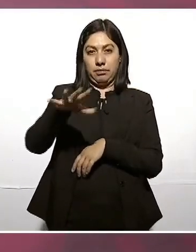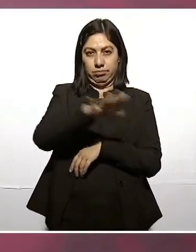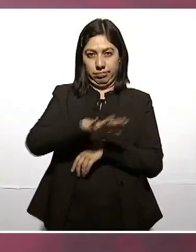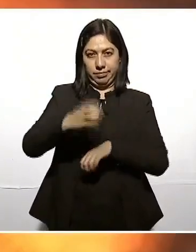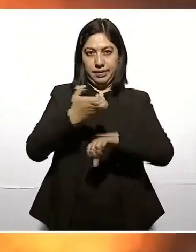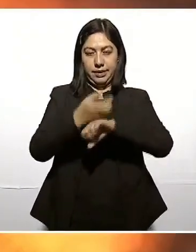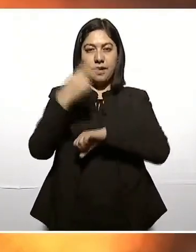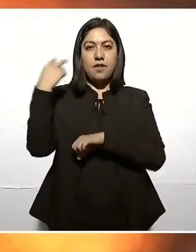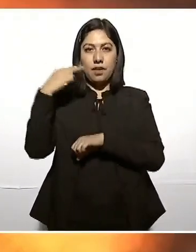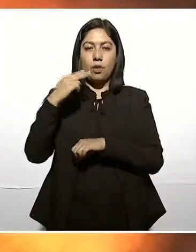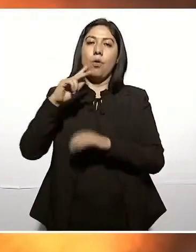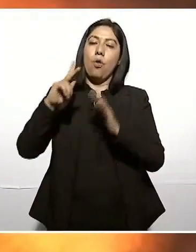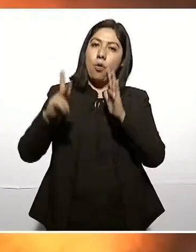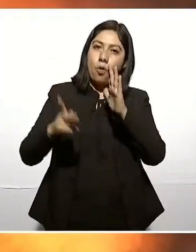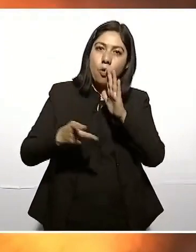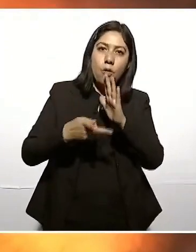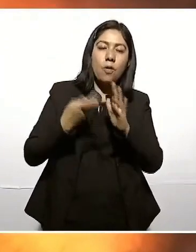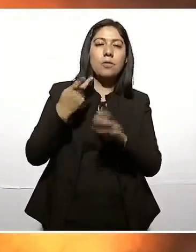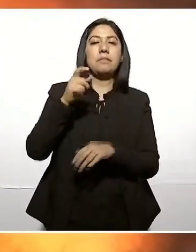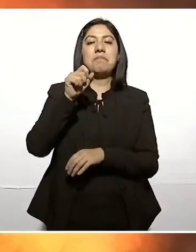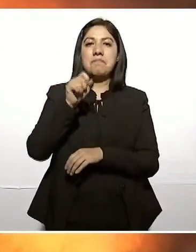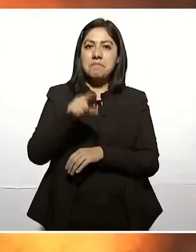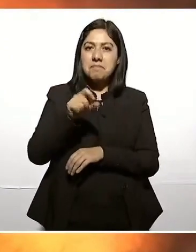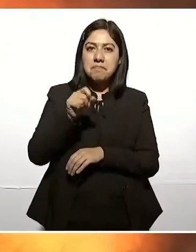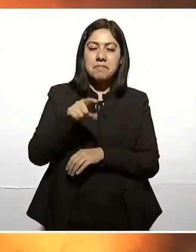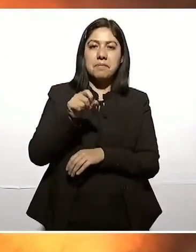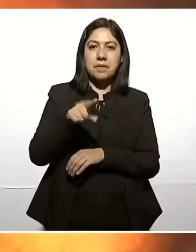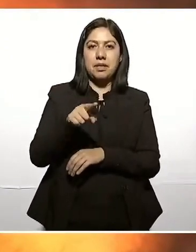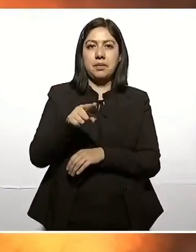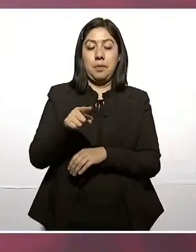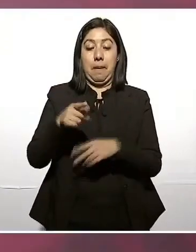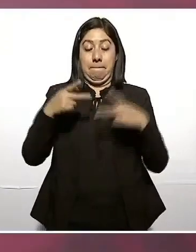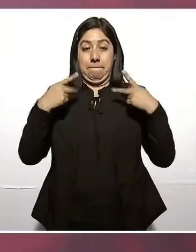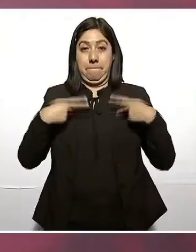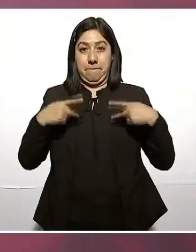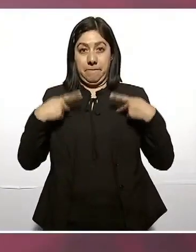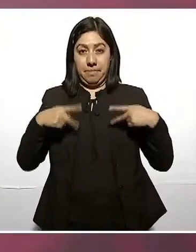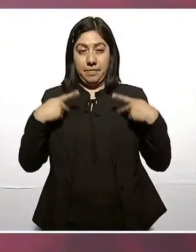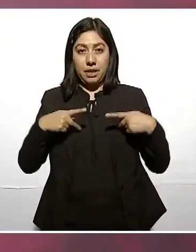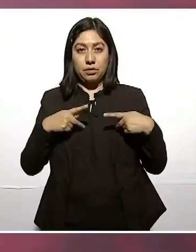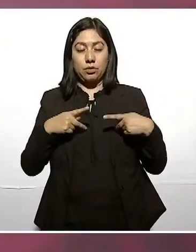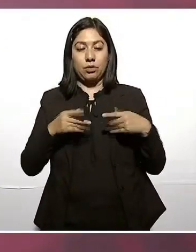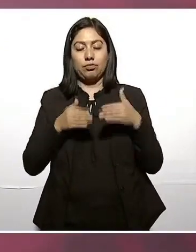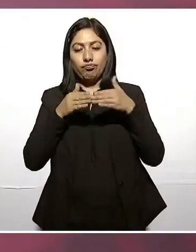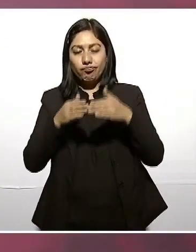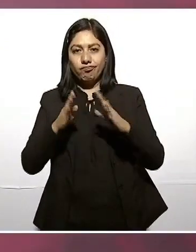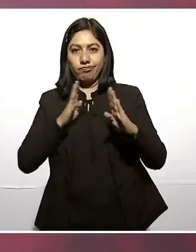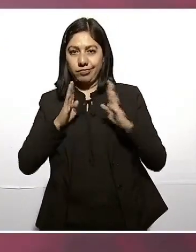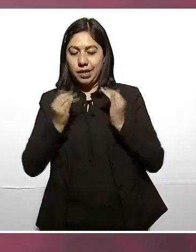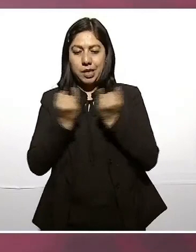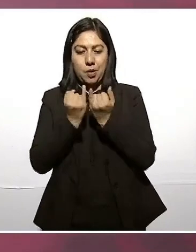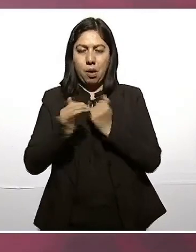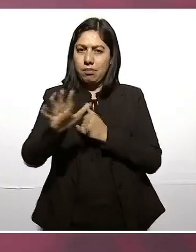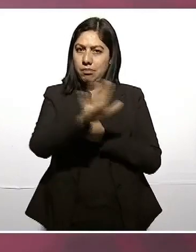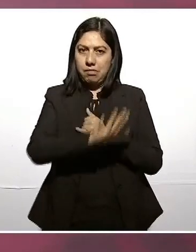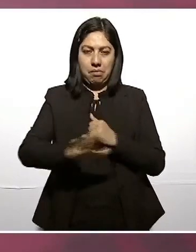de nuevo, no sólo los marinos, sino el pueblo.